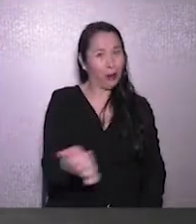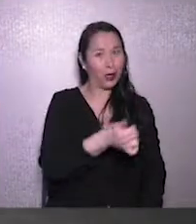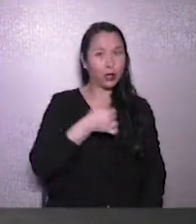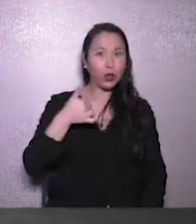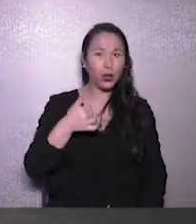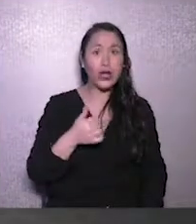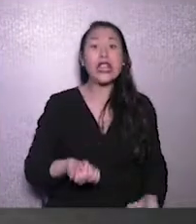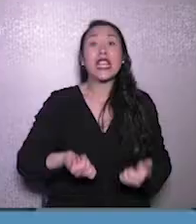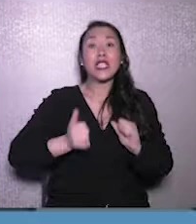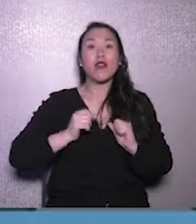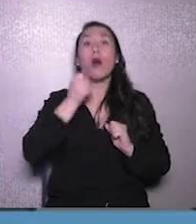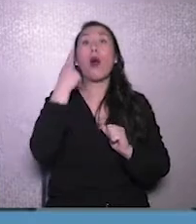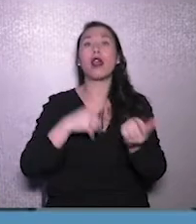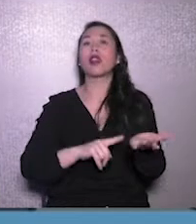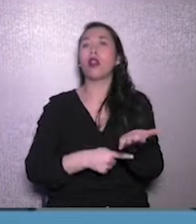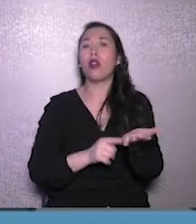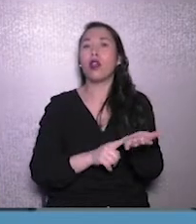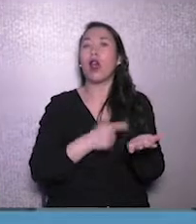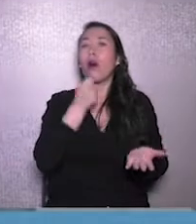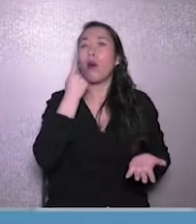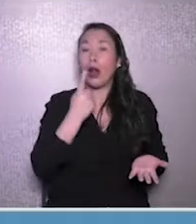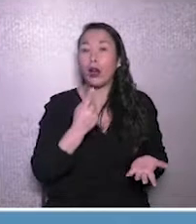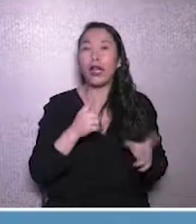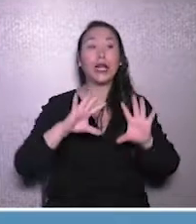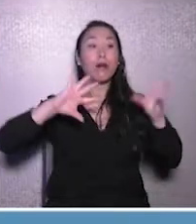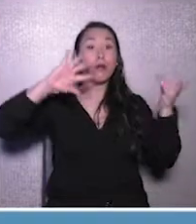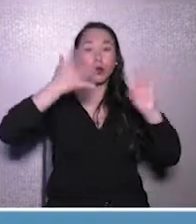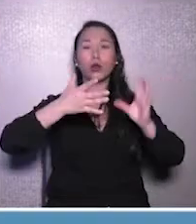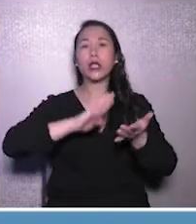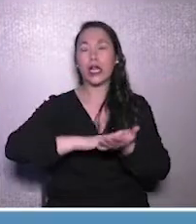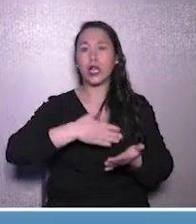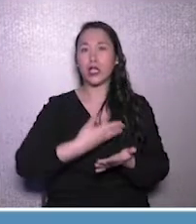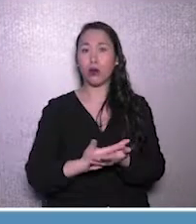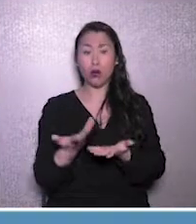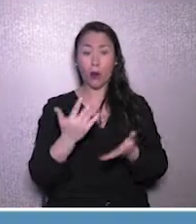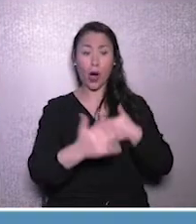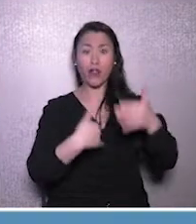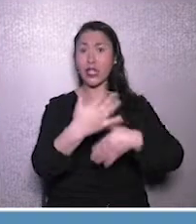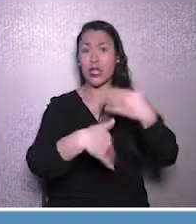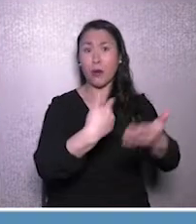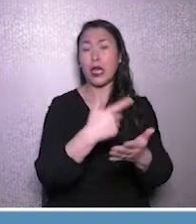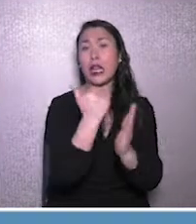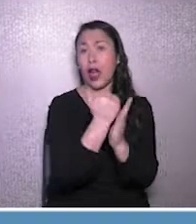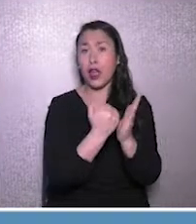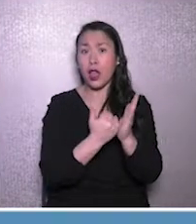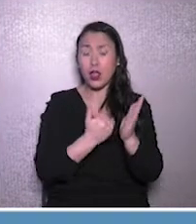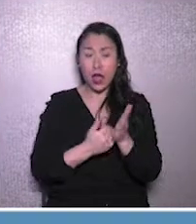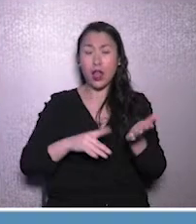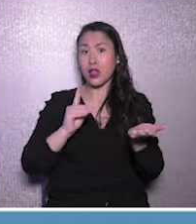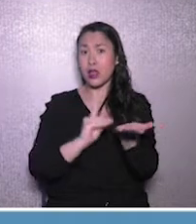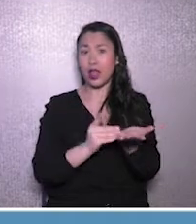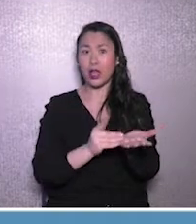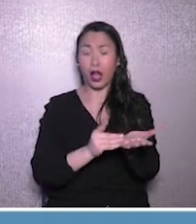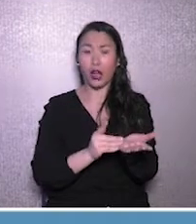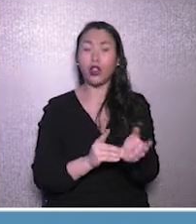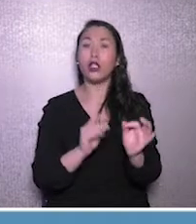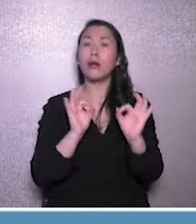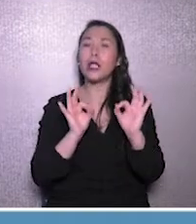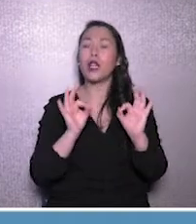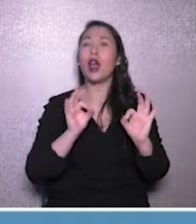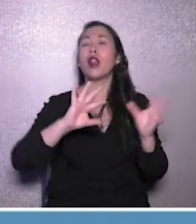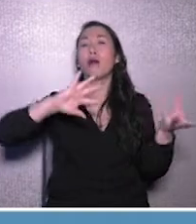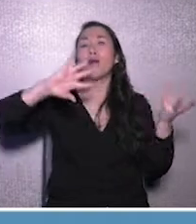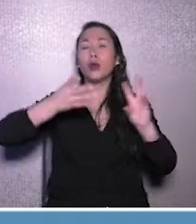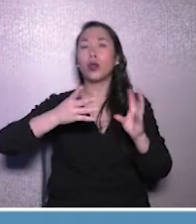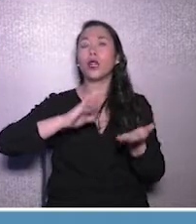cuáles son los desafíos de las tecnologías en el mundo de la salud. Cómo podemos ir avanzando en esta agenda digital que estamos hablando, con especialidad en el mundo de la salud.